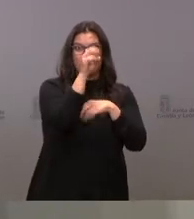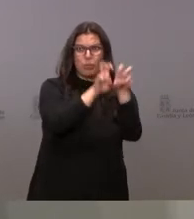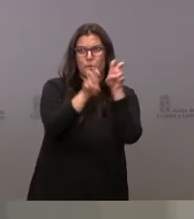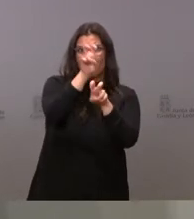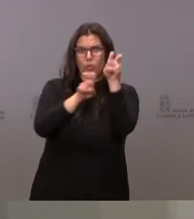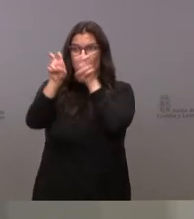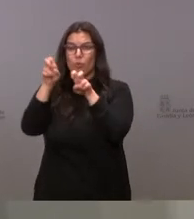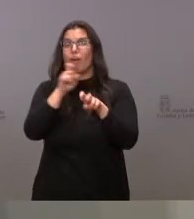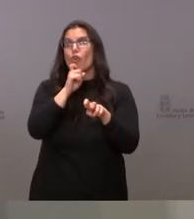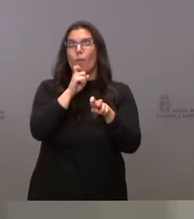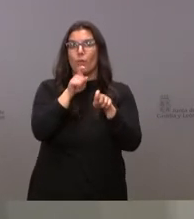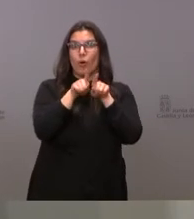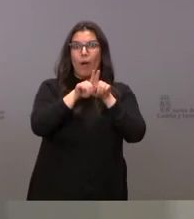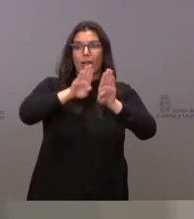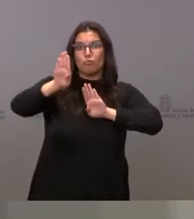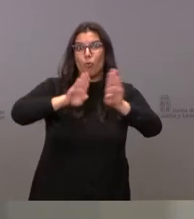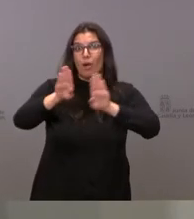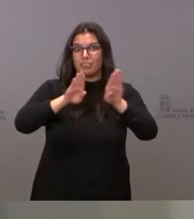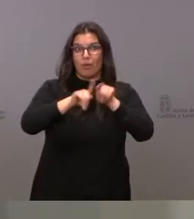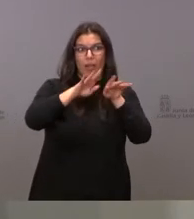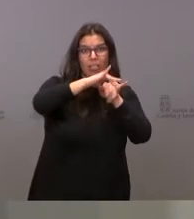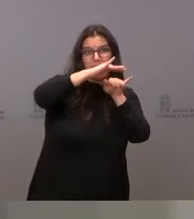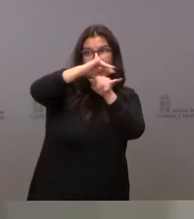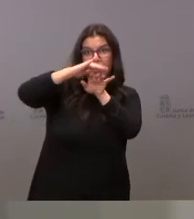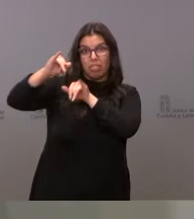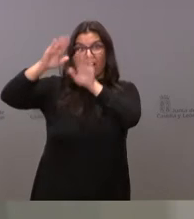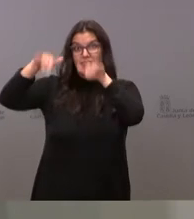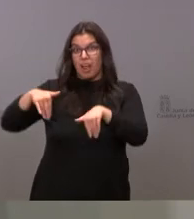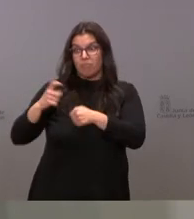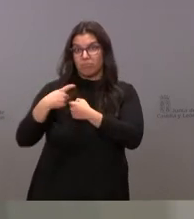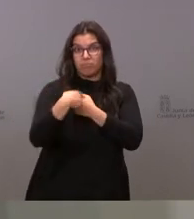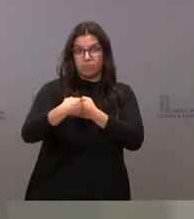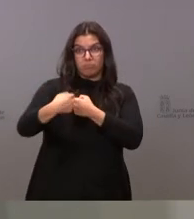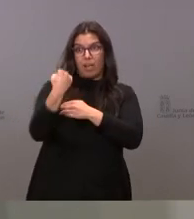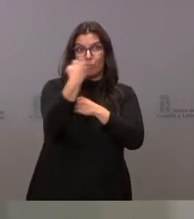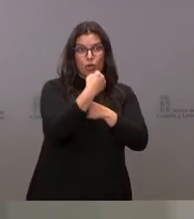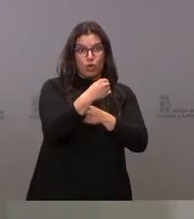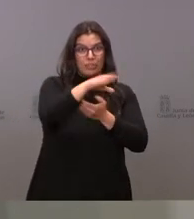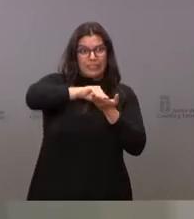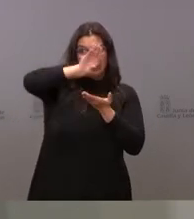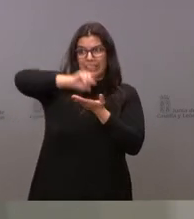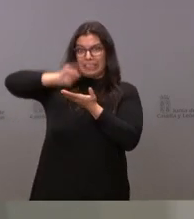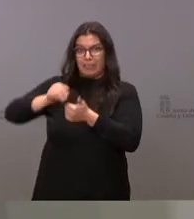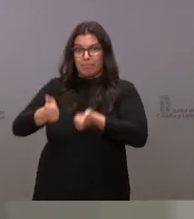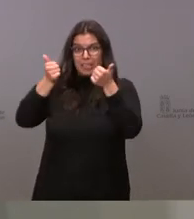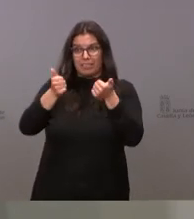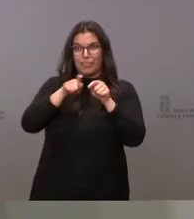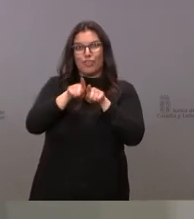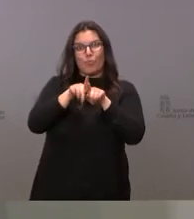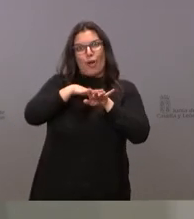subasta la puja es cada vez más alta y entran cada vez más actores. Y lo que ocurre